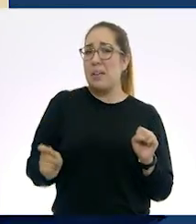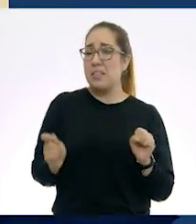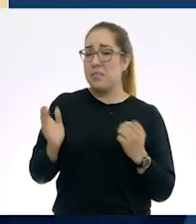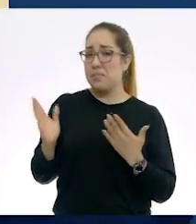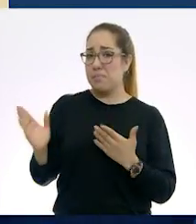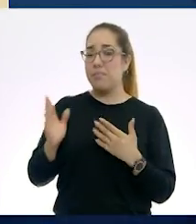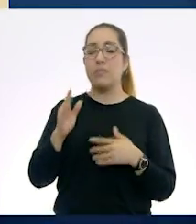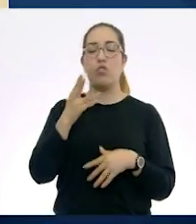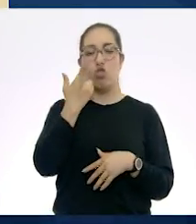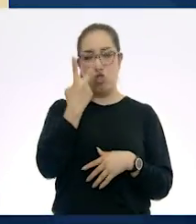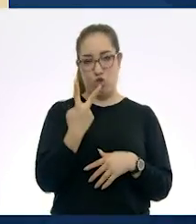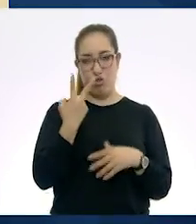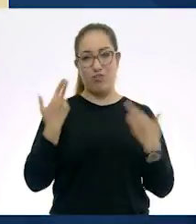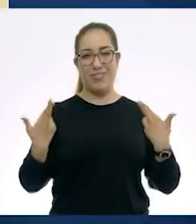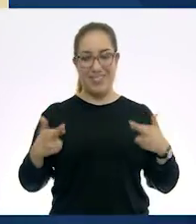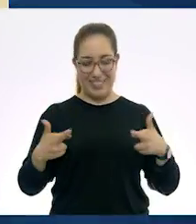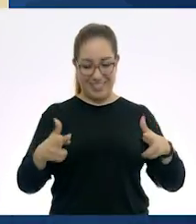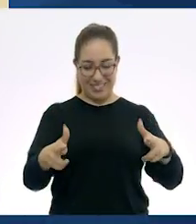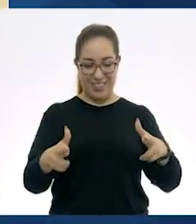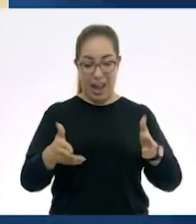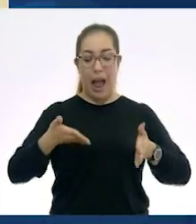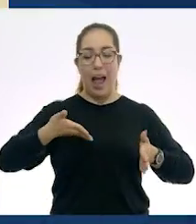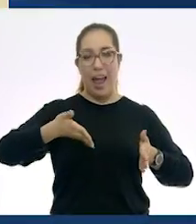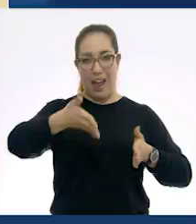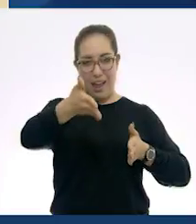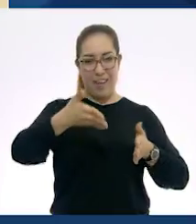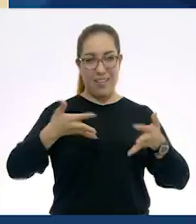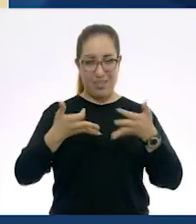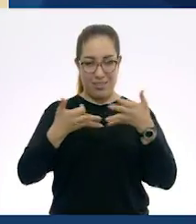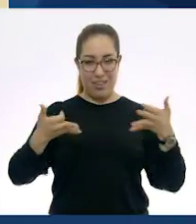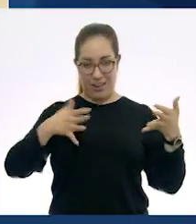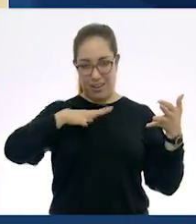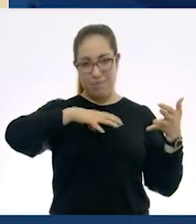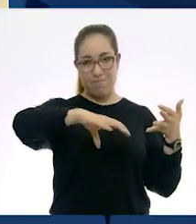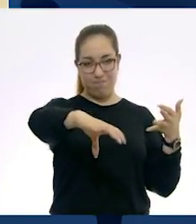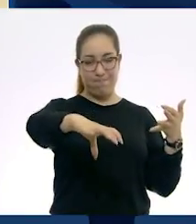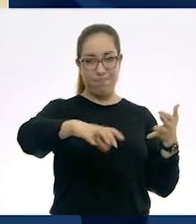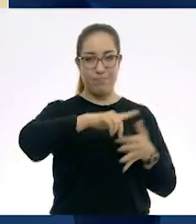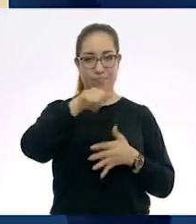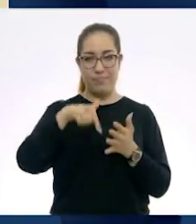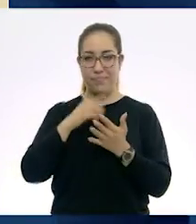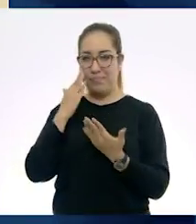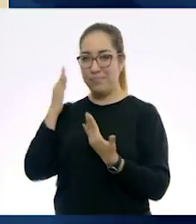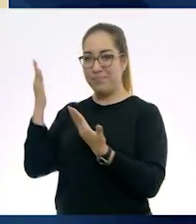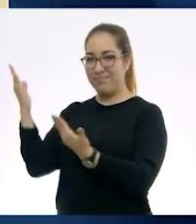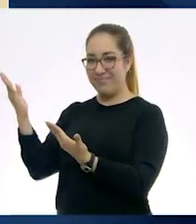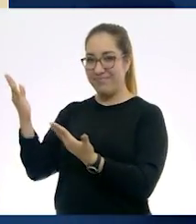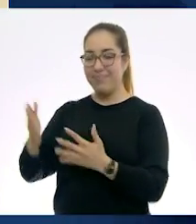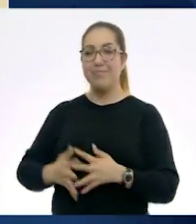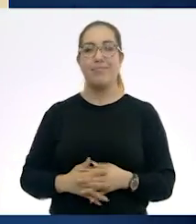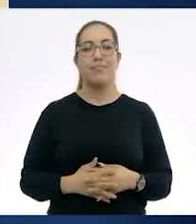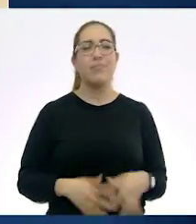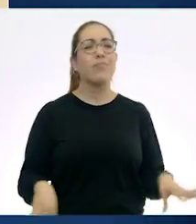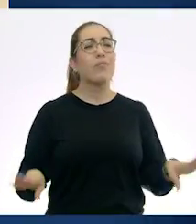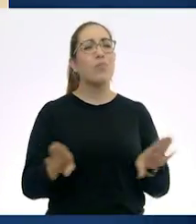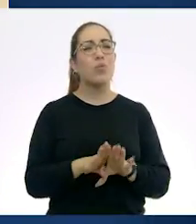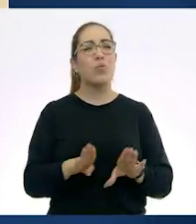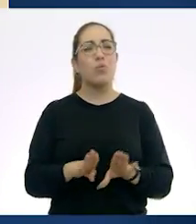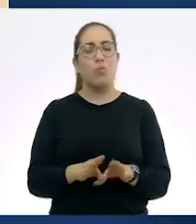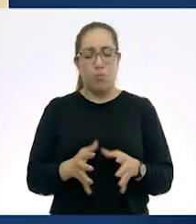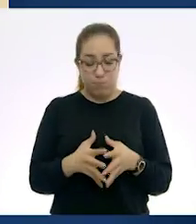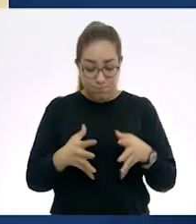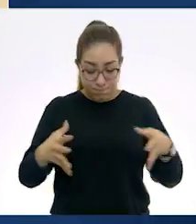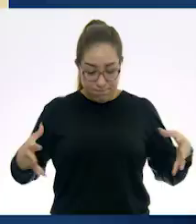entre dos ríos. Lo están viendo ahora en su pantalla. ¿Dónde están ubicados y qué territorio